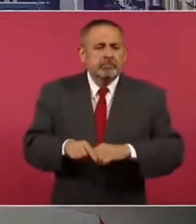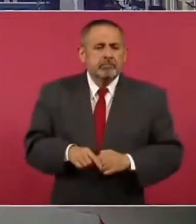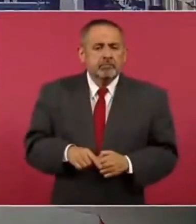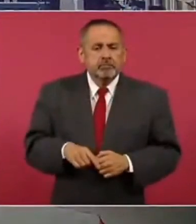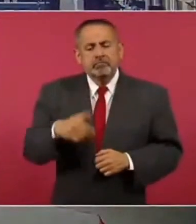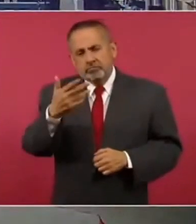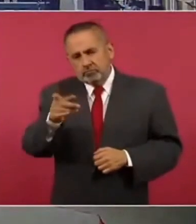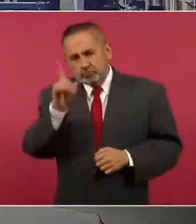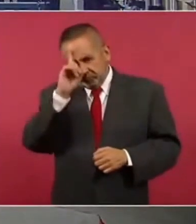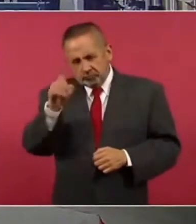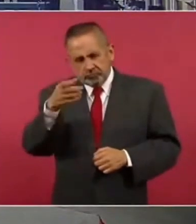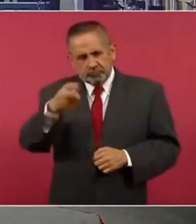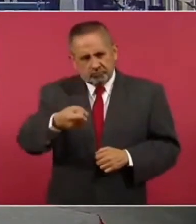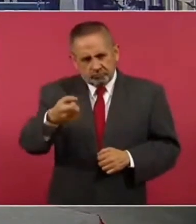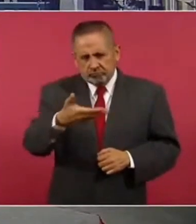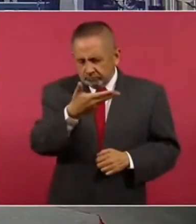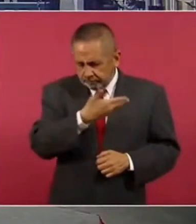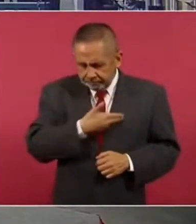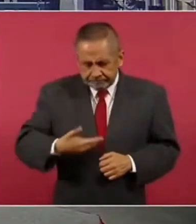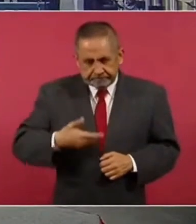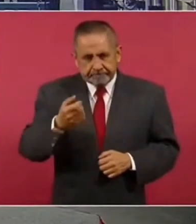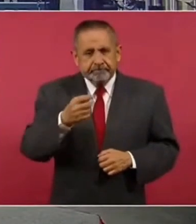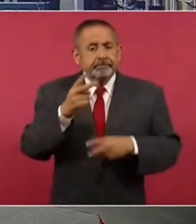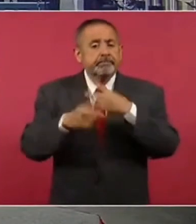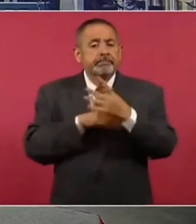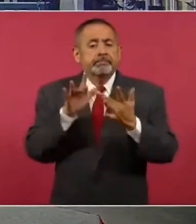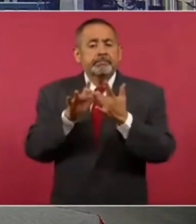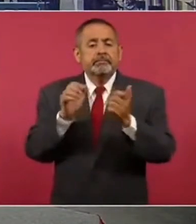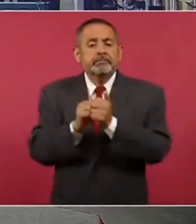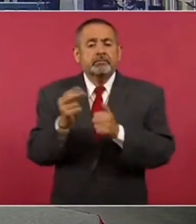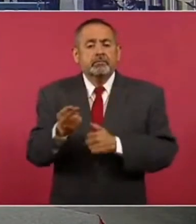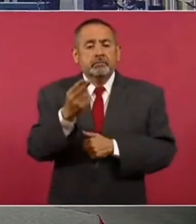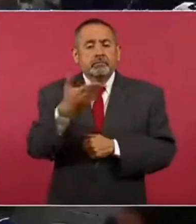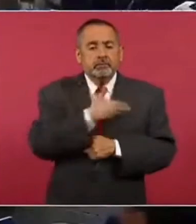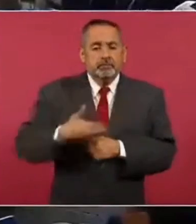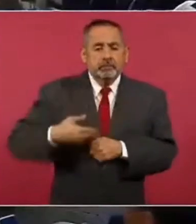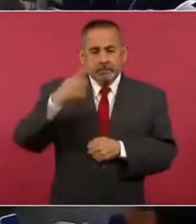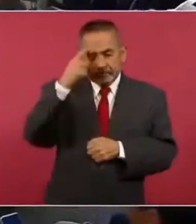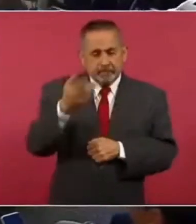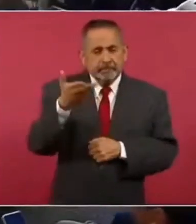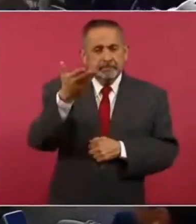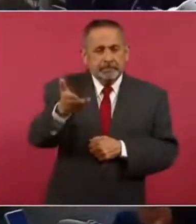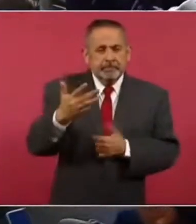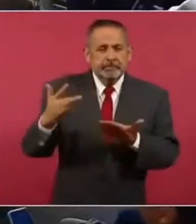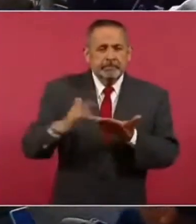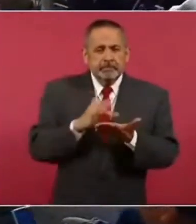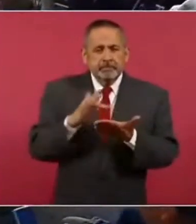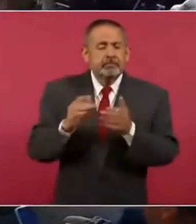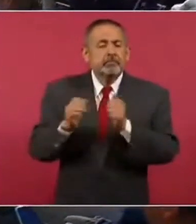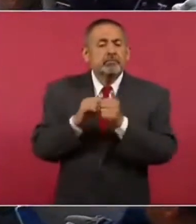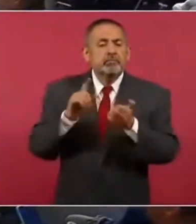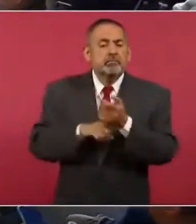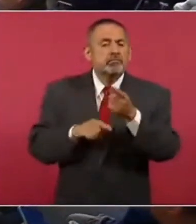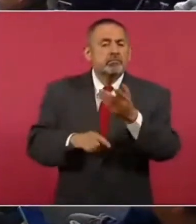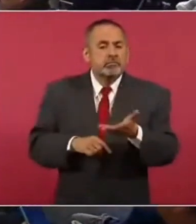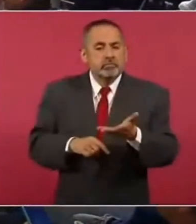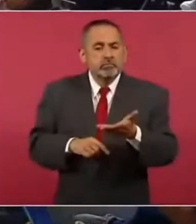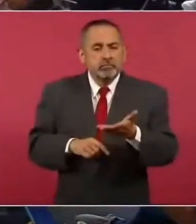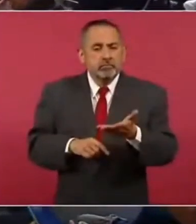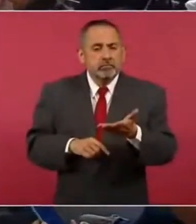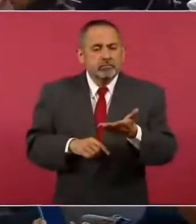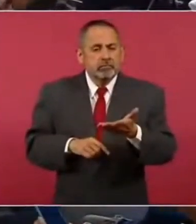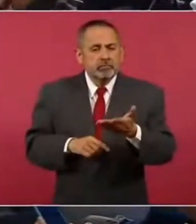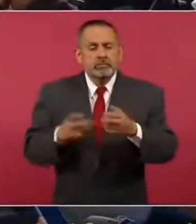Recibe usted un respetuoso y cordial saludo. Acudimos a usted, presidente, para solicitar su apoyo y hacer de su conocimiento